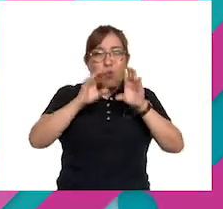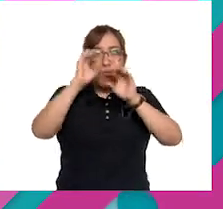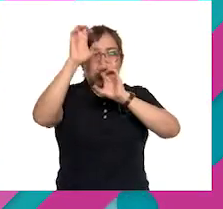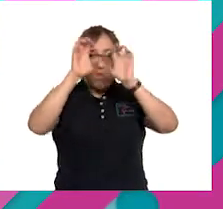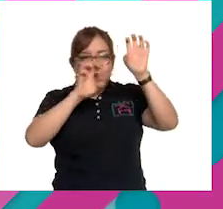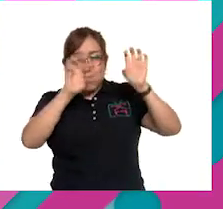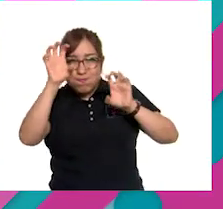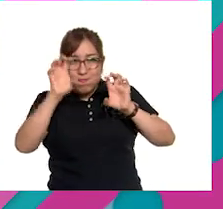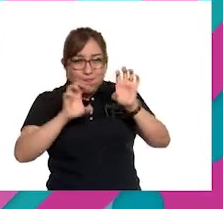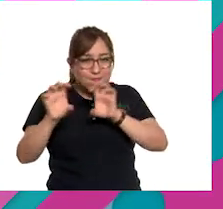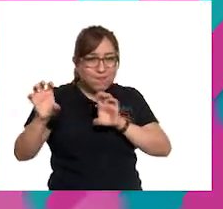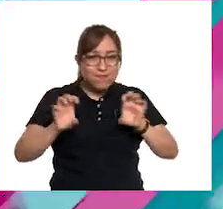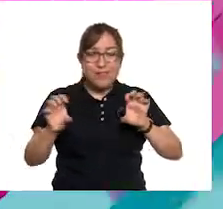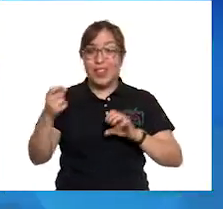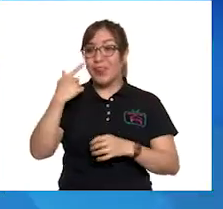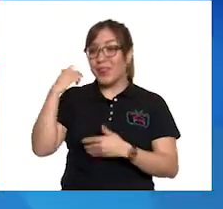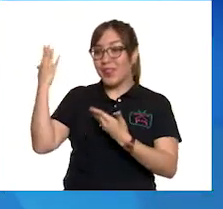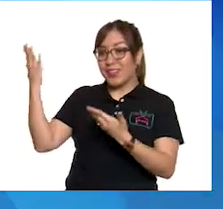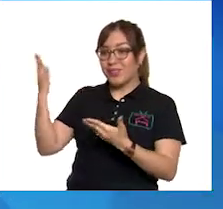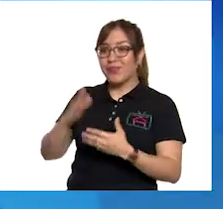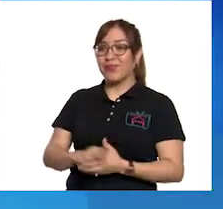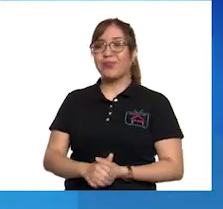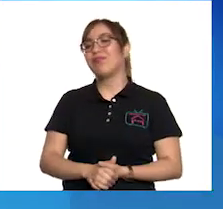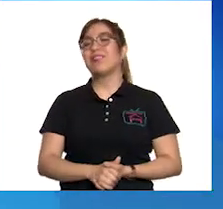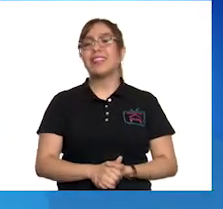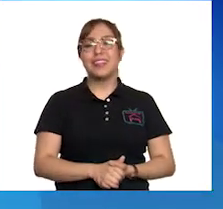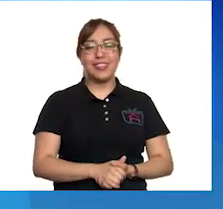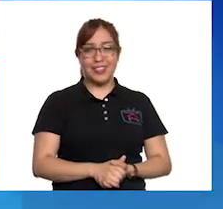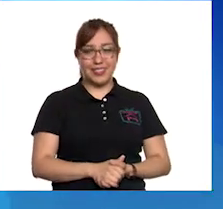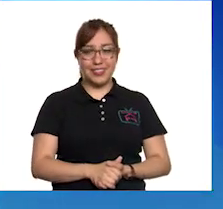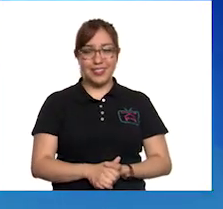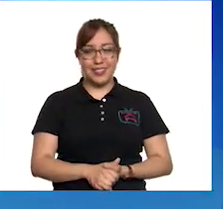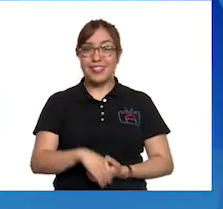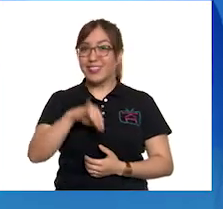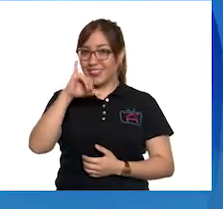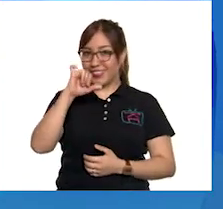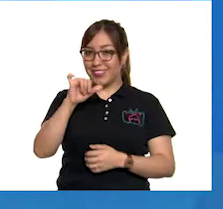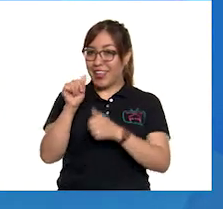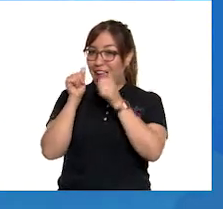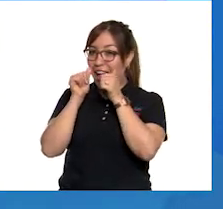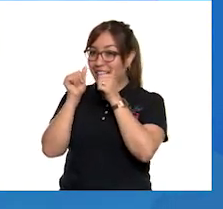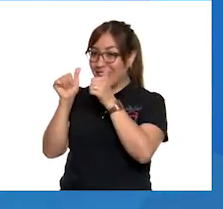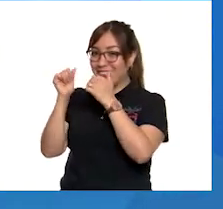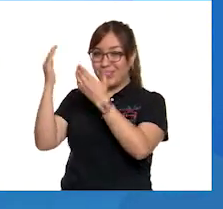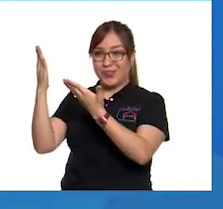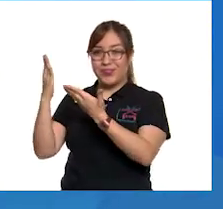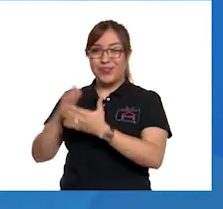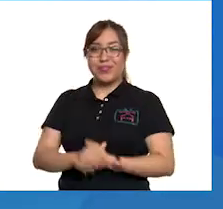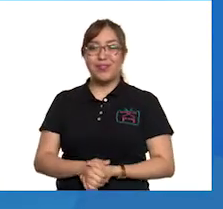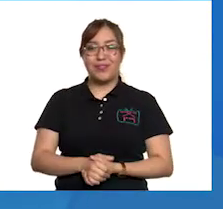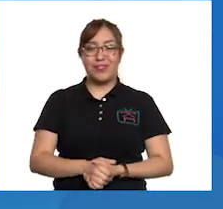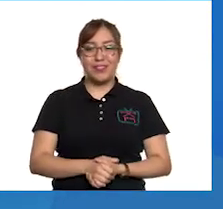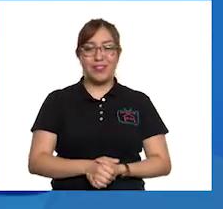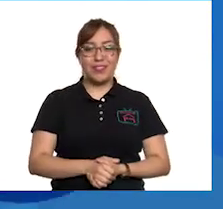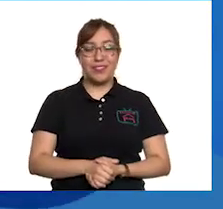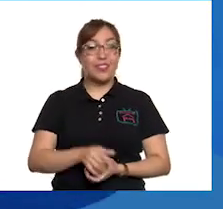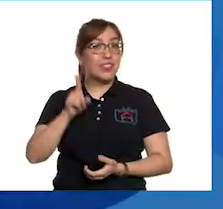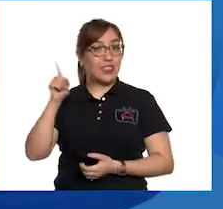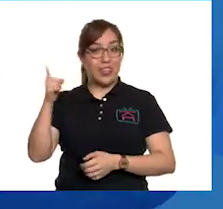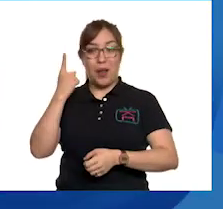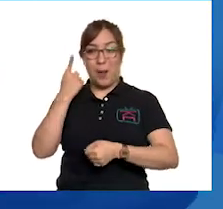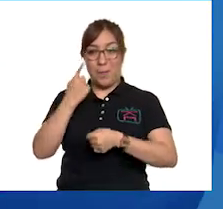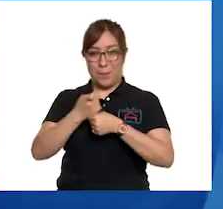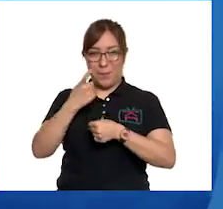Observemos y vamos a armarlo juntos. ¿Qué les parece? Así es. Pongamos mucha, mucha atención a la imagen. Aquí en esta primera imagen,